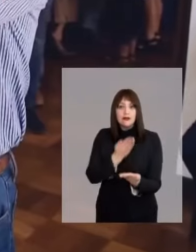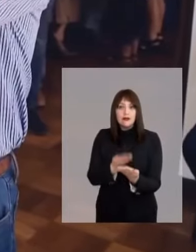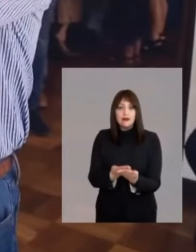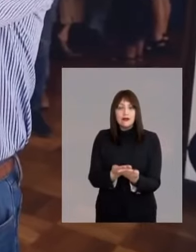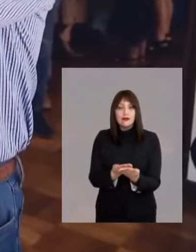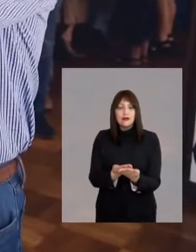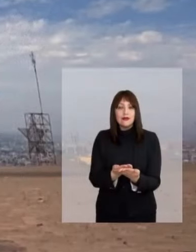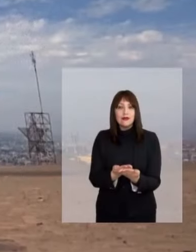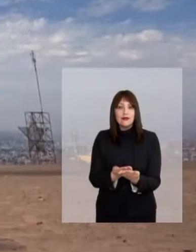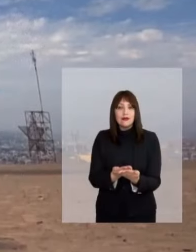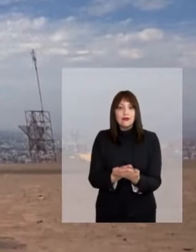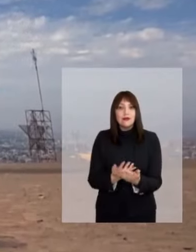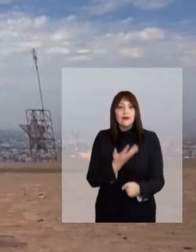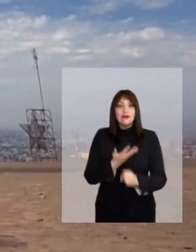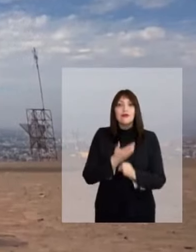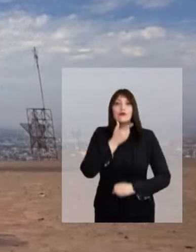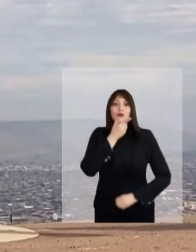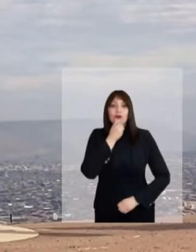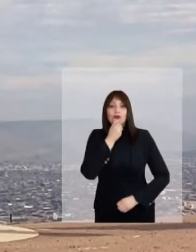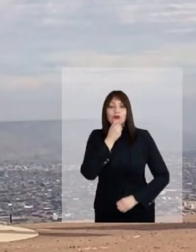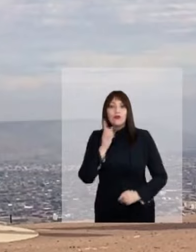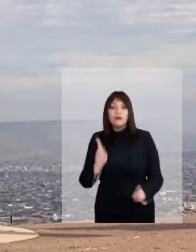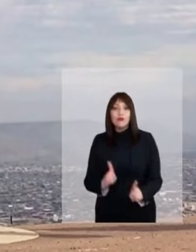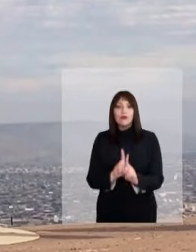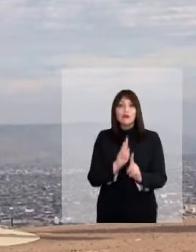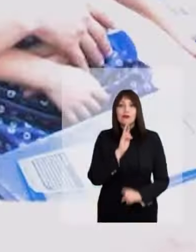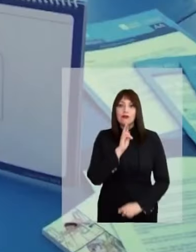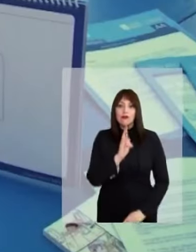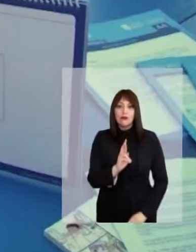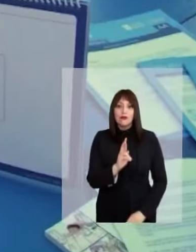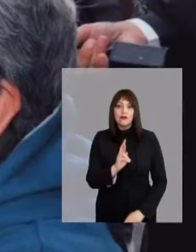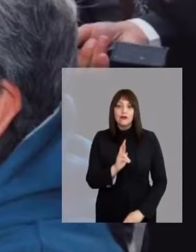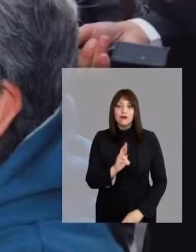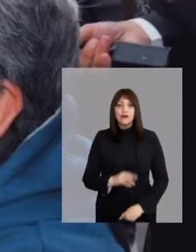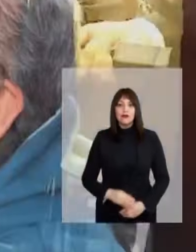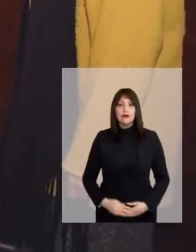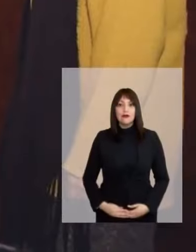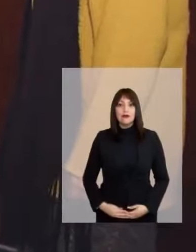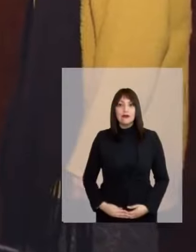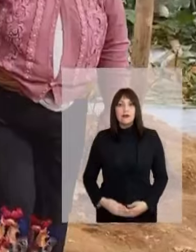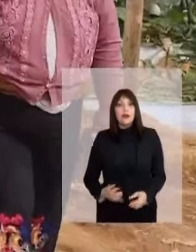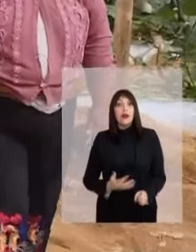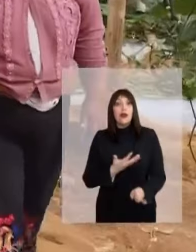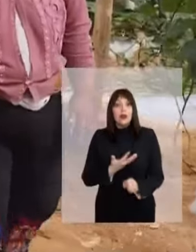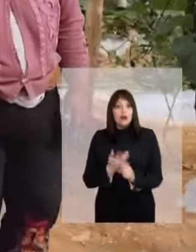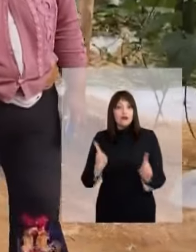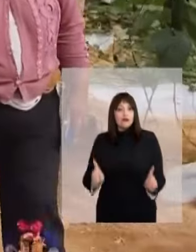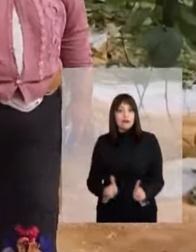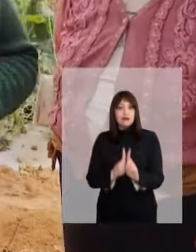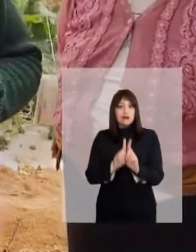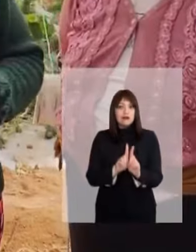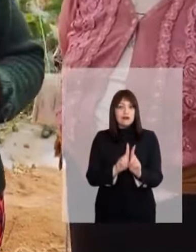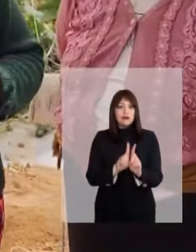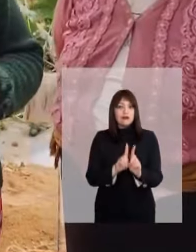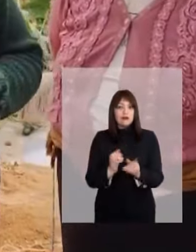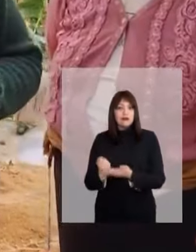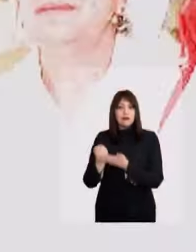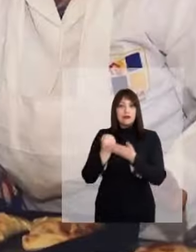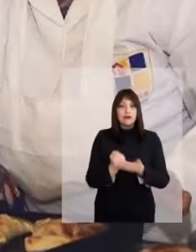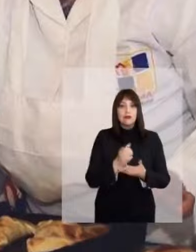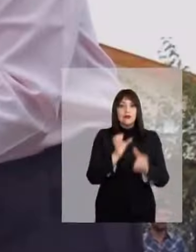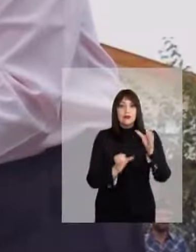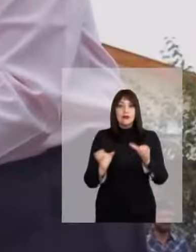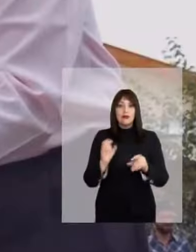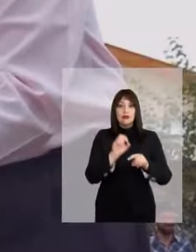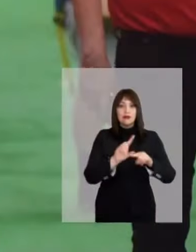llegar con salud. Cuando existen dudas, hay que estar ahí para responderlas. Hay que estar ahí para darle una mano